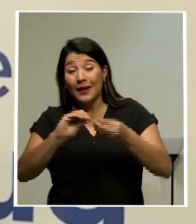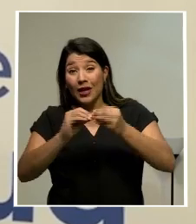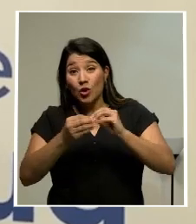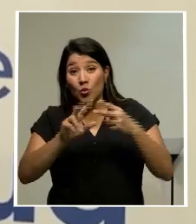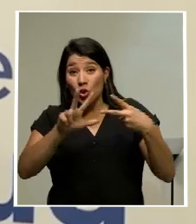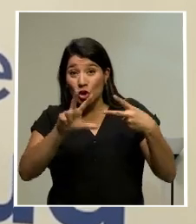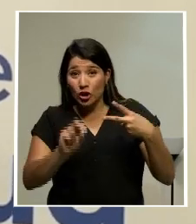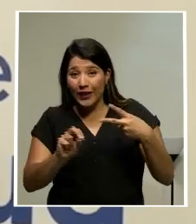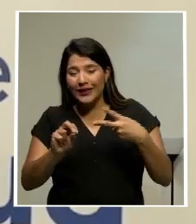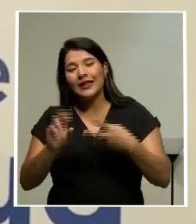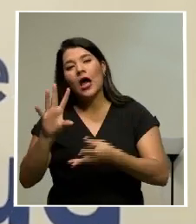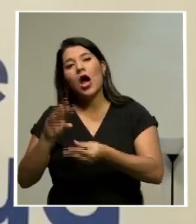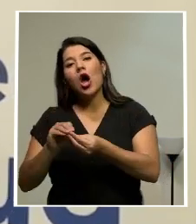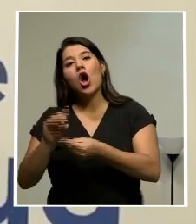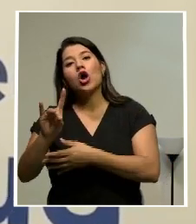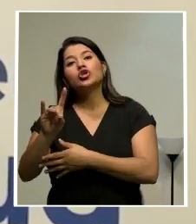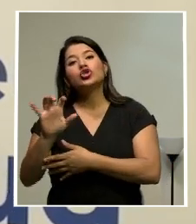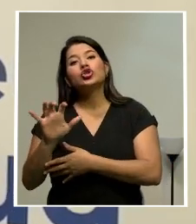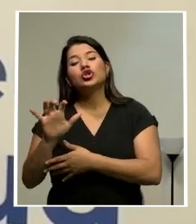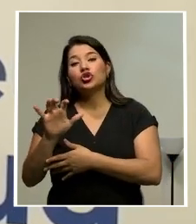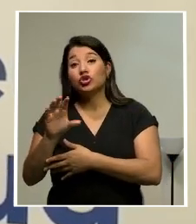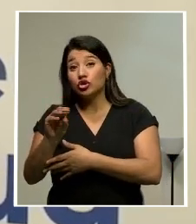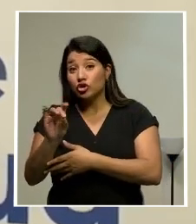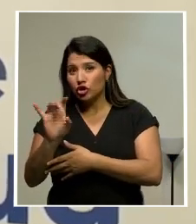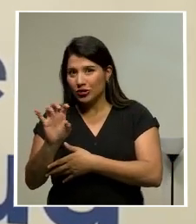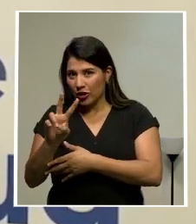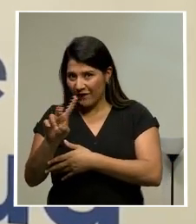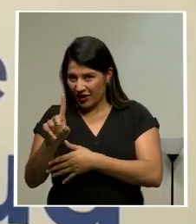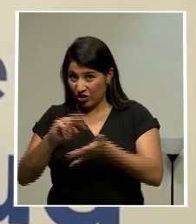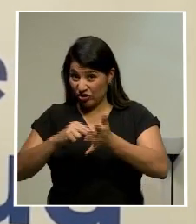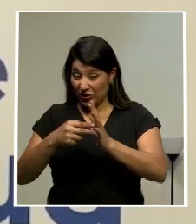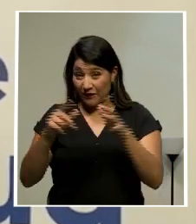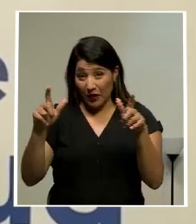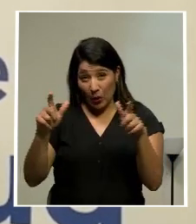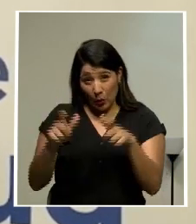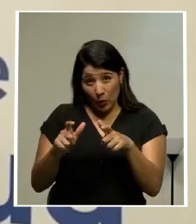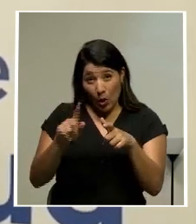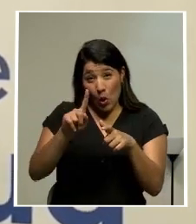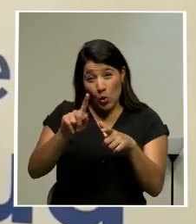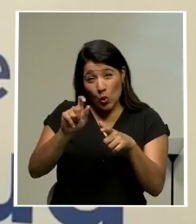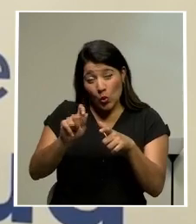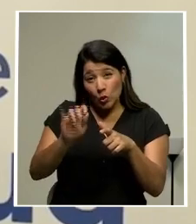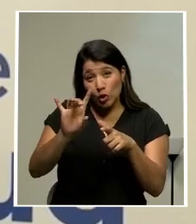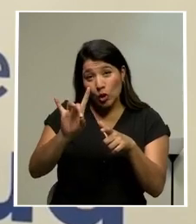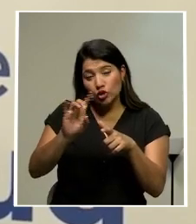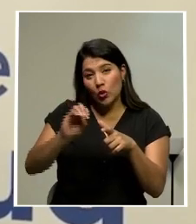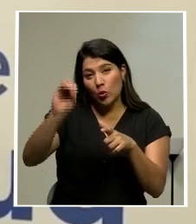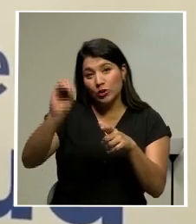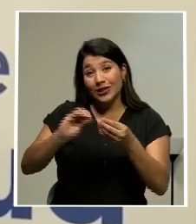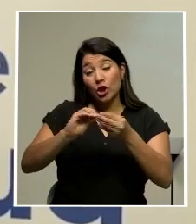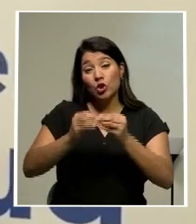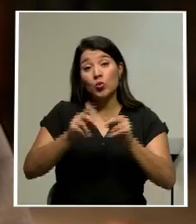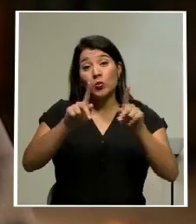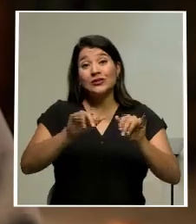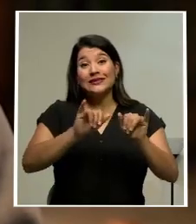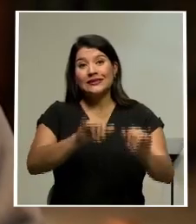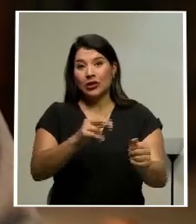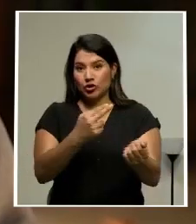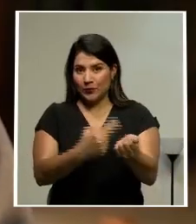821. Esto representa una disminución del 1.8% de las hospitalizaciones totales.